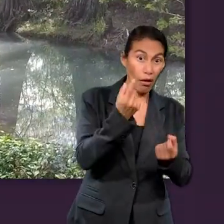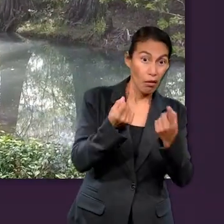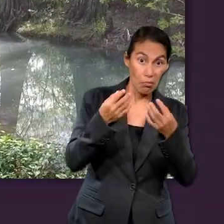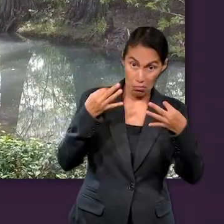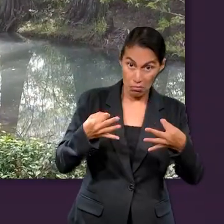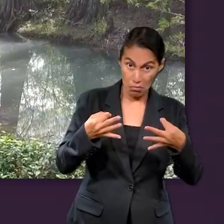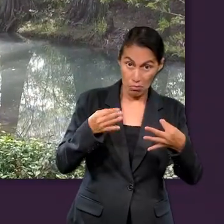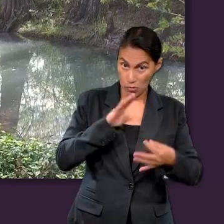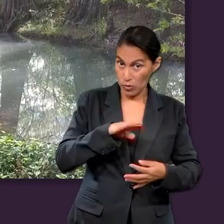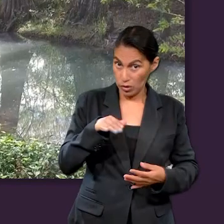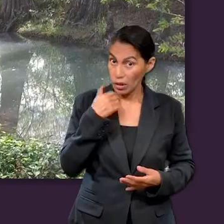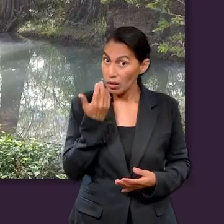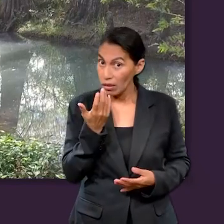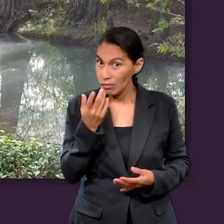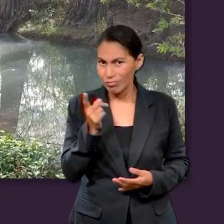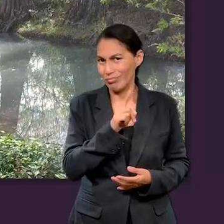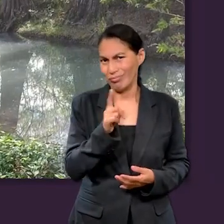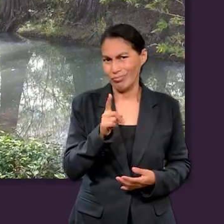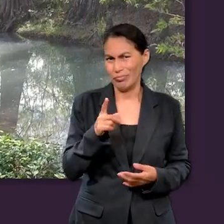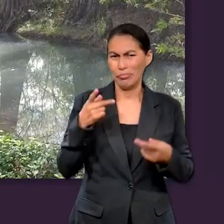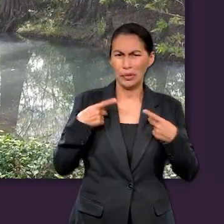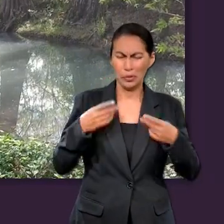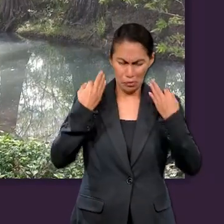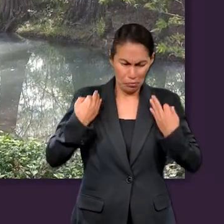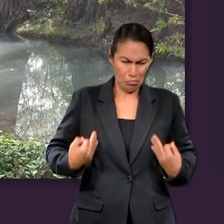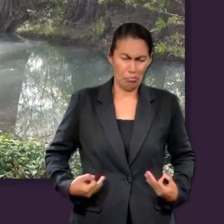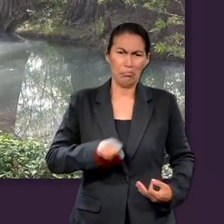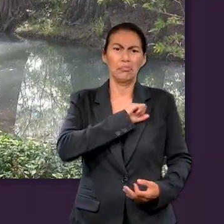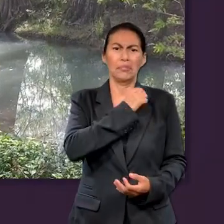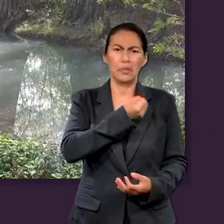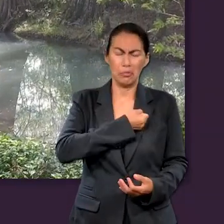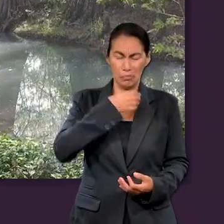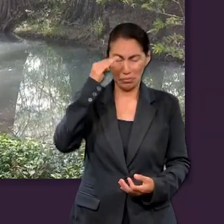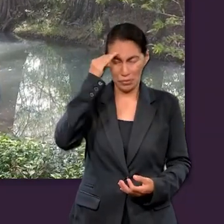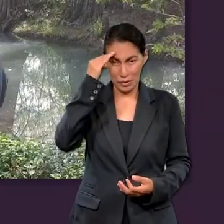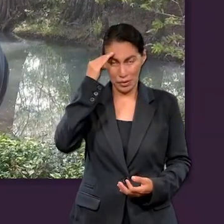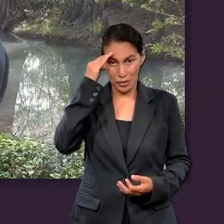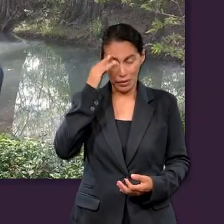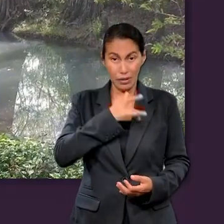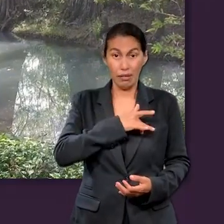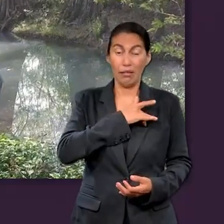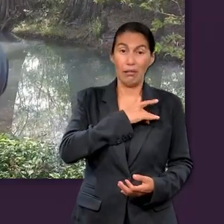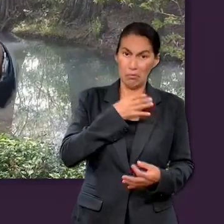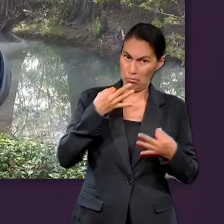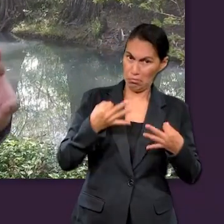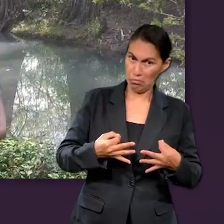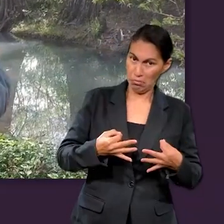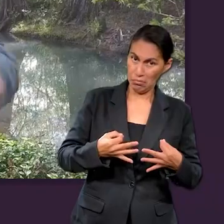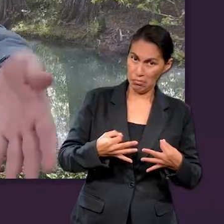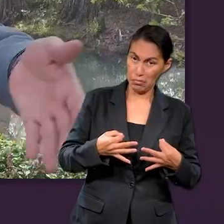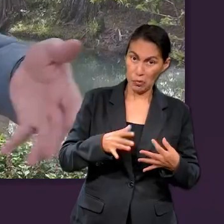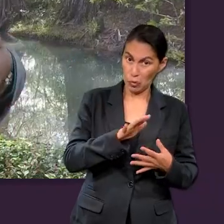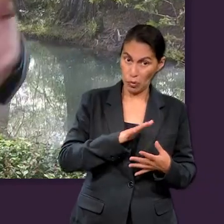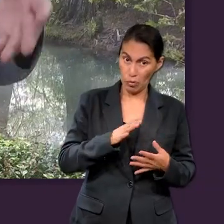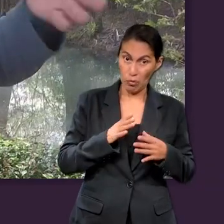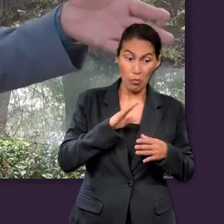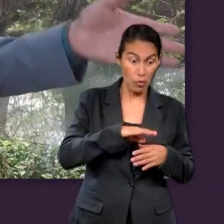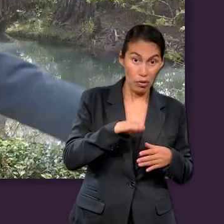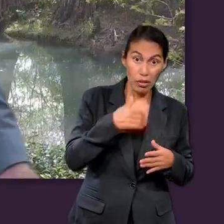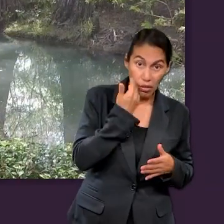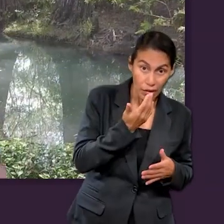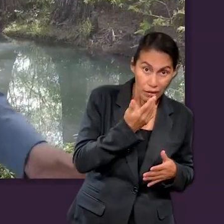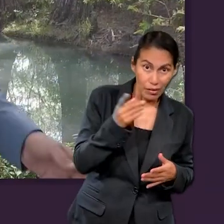sus cabales quiere morirse. Ninguna persona que tiene salud física, salud mental, salud emocional, quiere